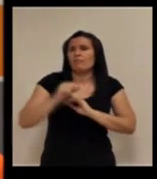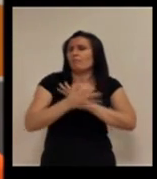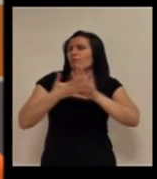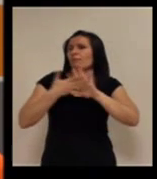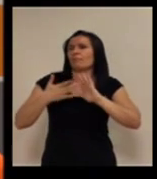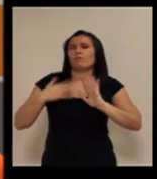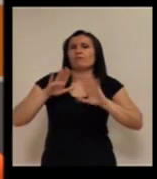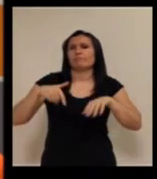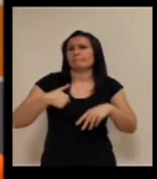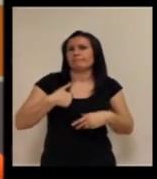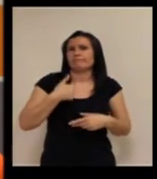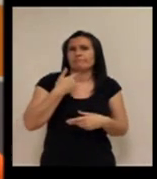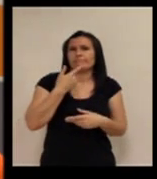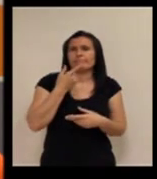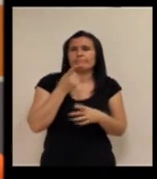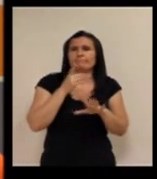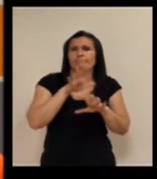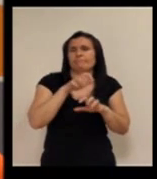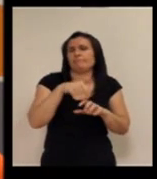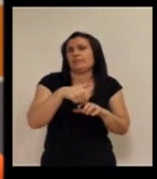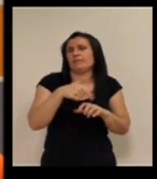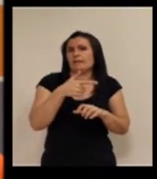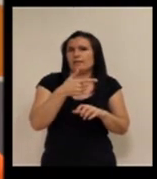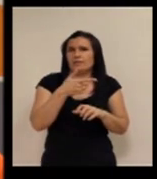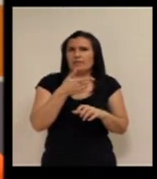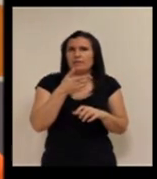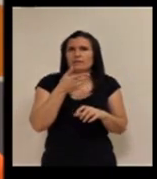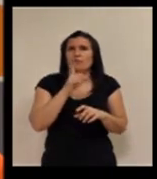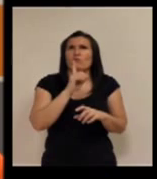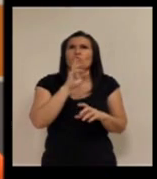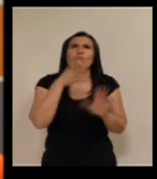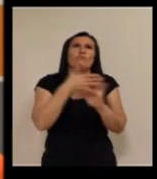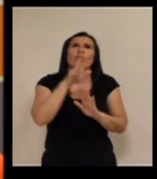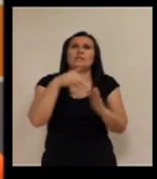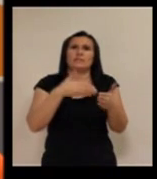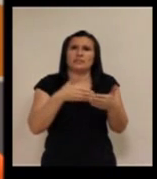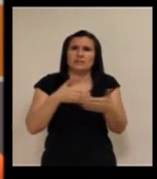rápidamente ellos ante ese tema no